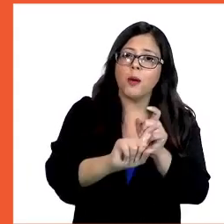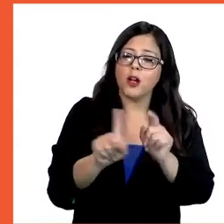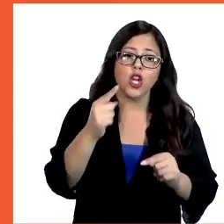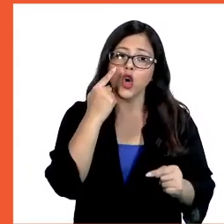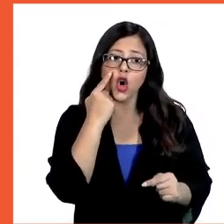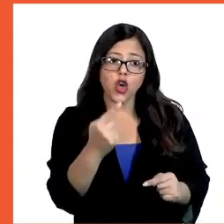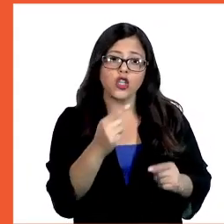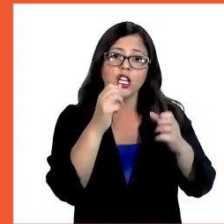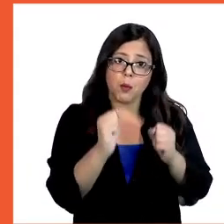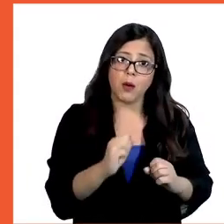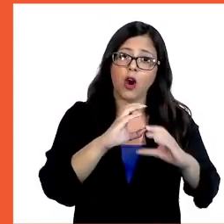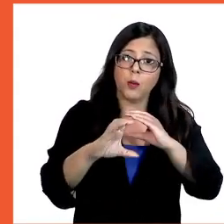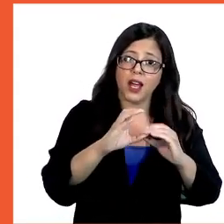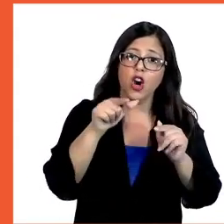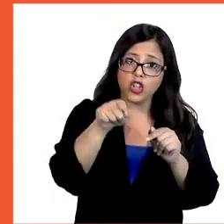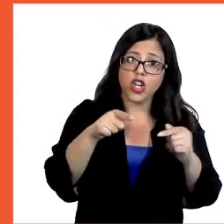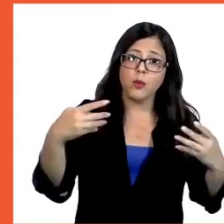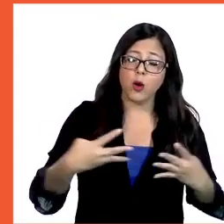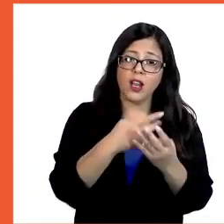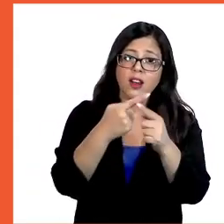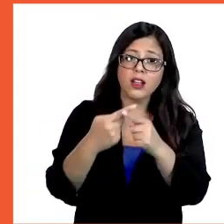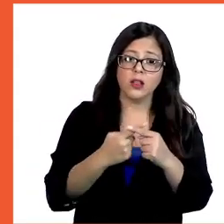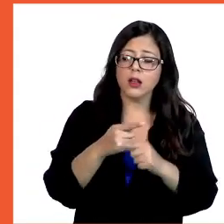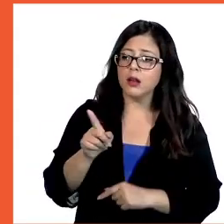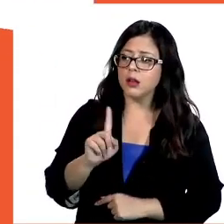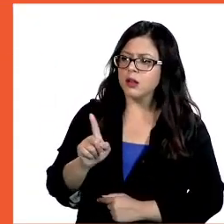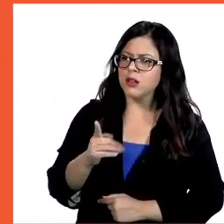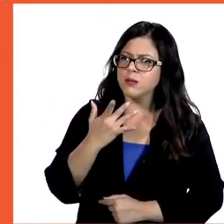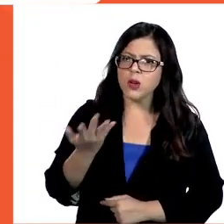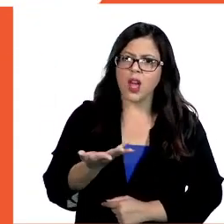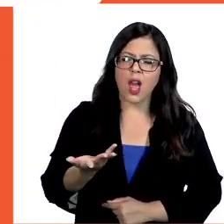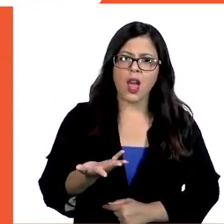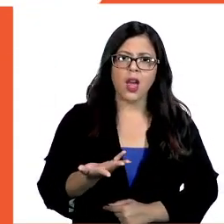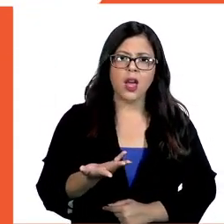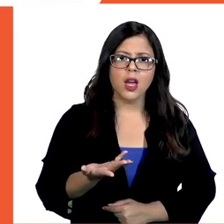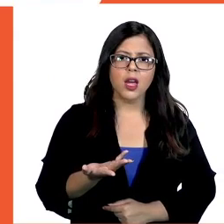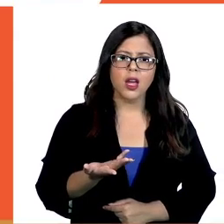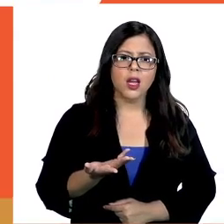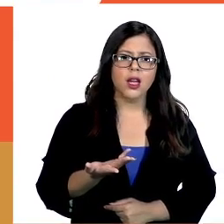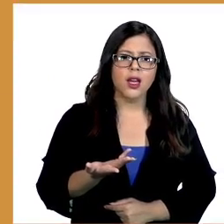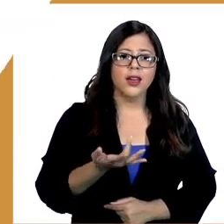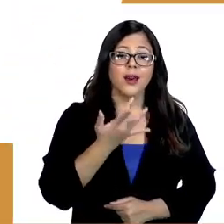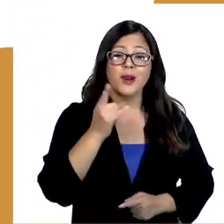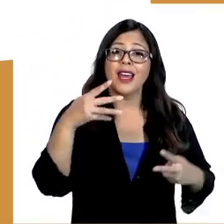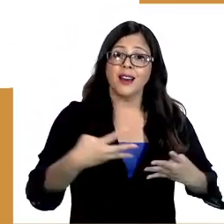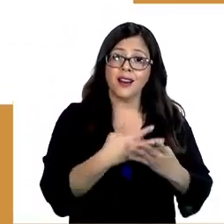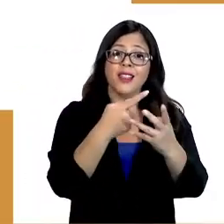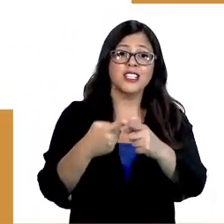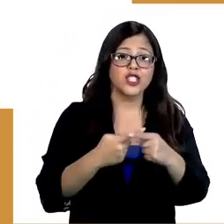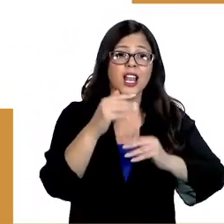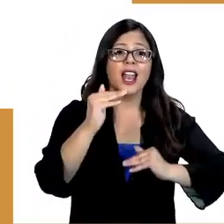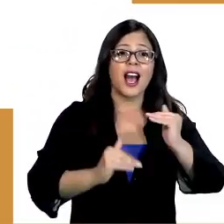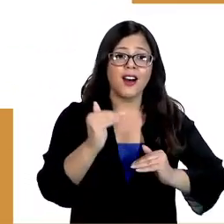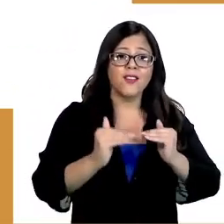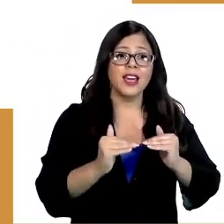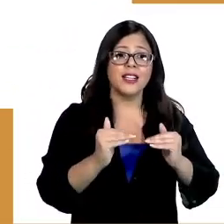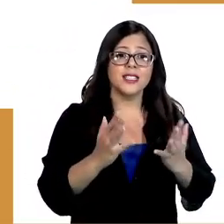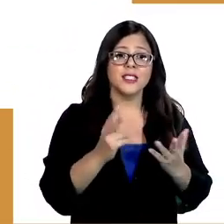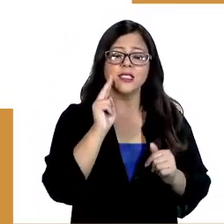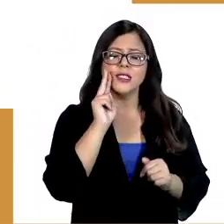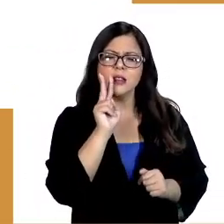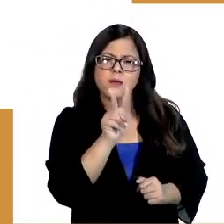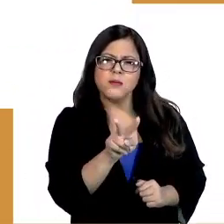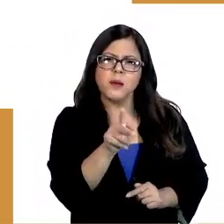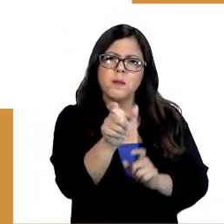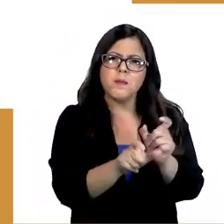gente que no conoces y que puede comunicarse contigo por las redes sociales? No. ¿Por qué? Porque en redes sociales a